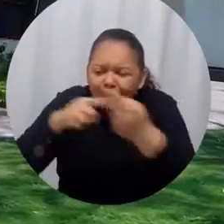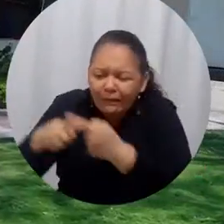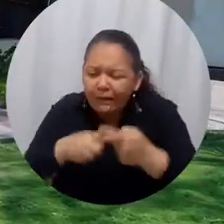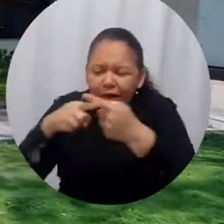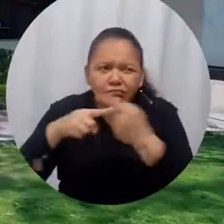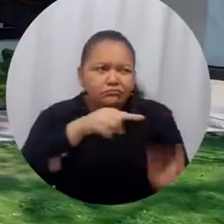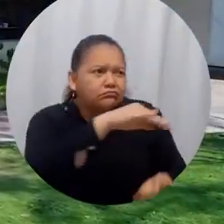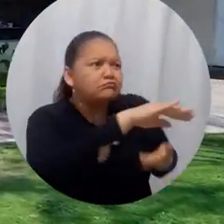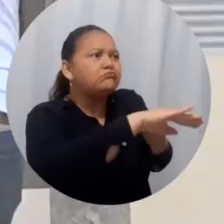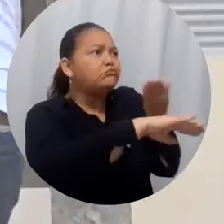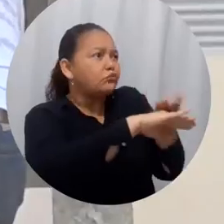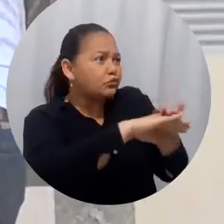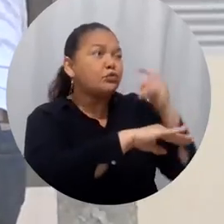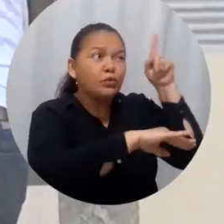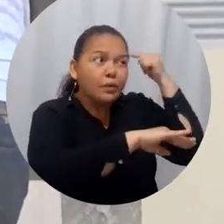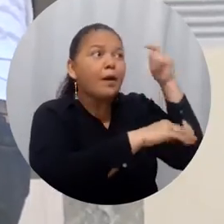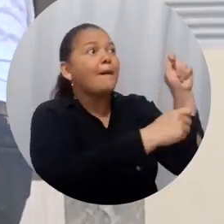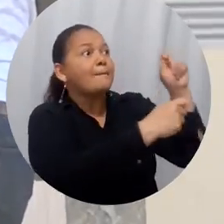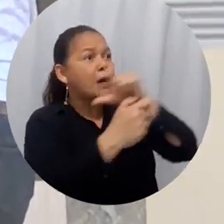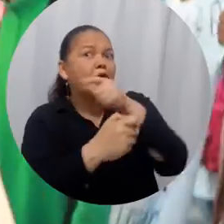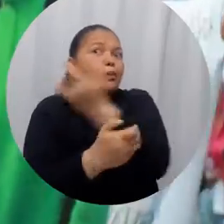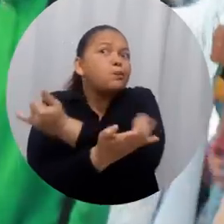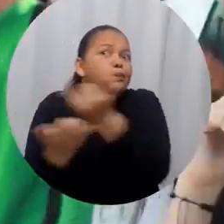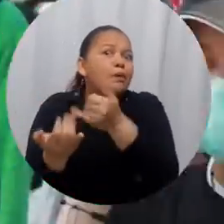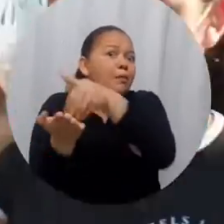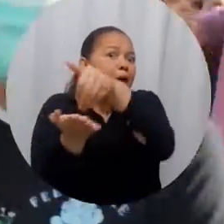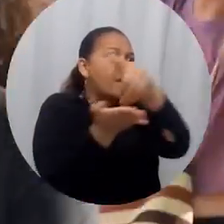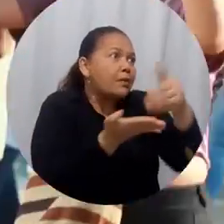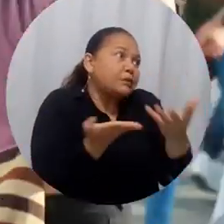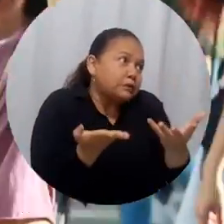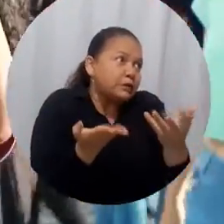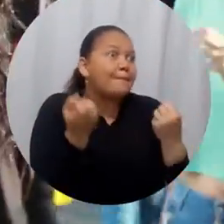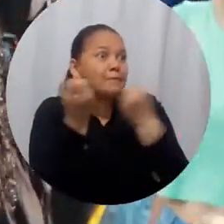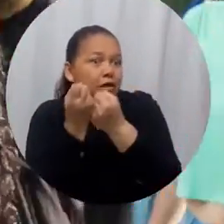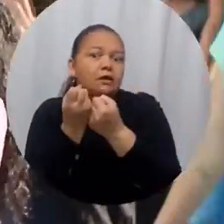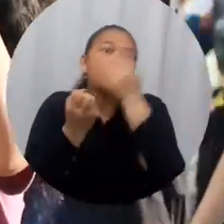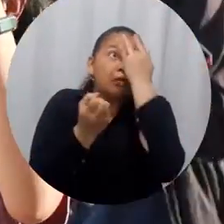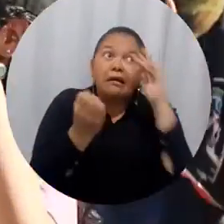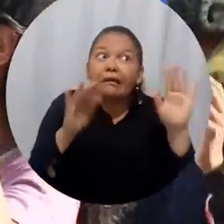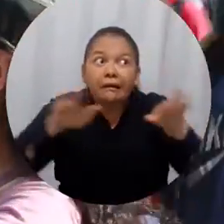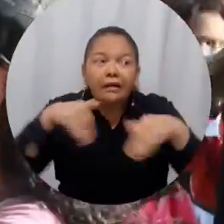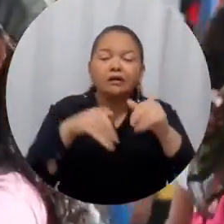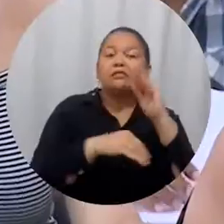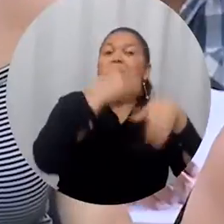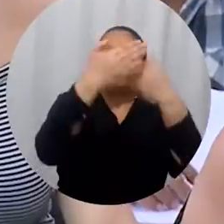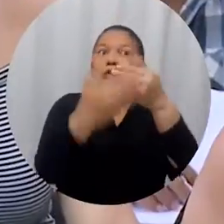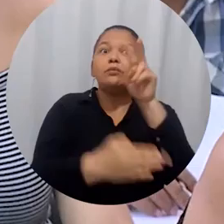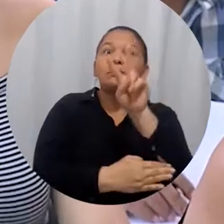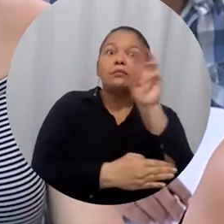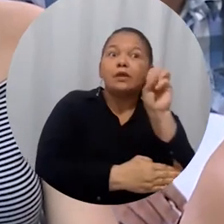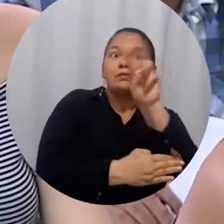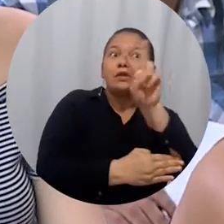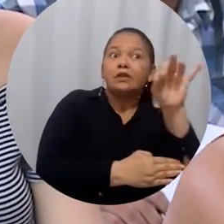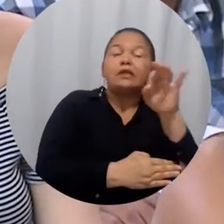nación cubran lo requerido para el funcionamiento de estas instituciones con el objetivo de evitar una crisis de financiación en 2023 y